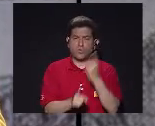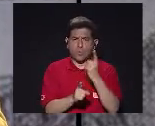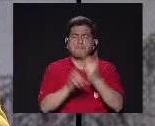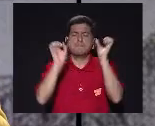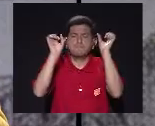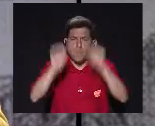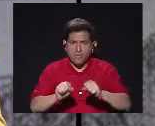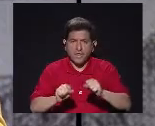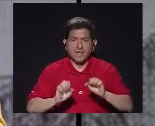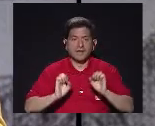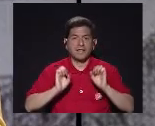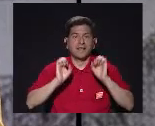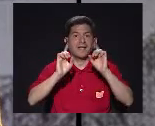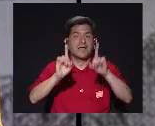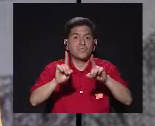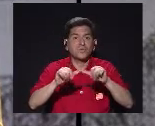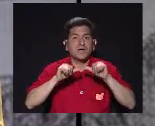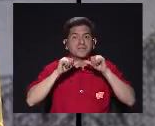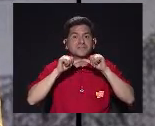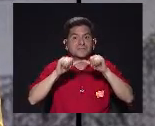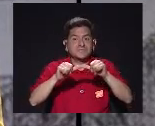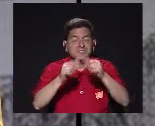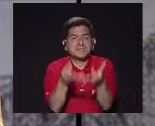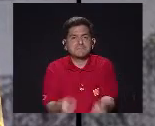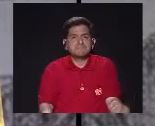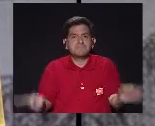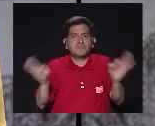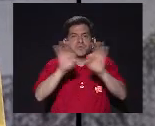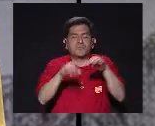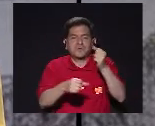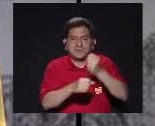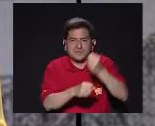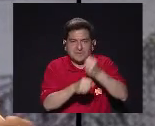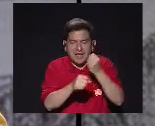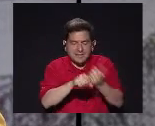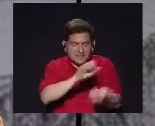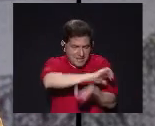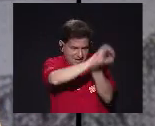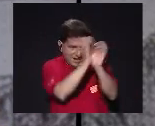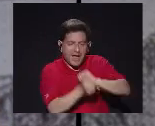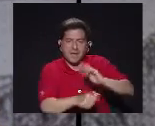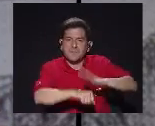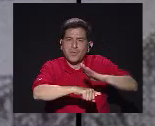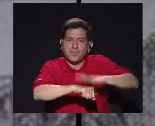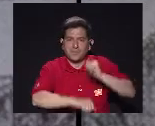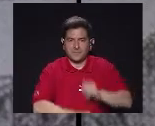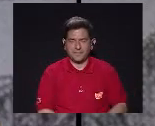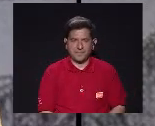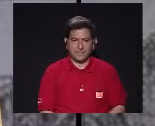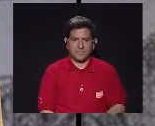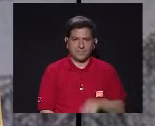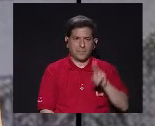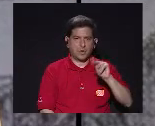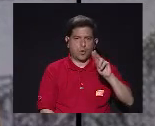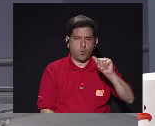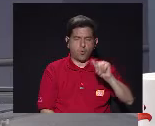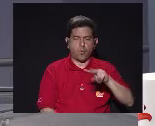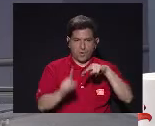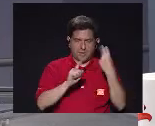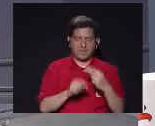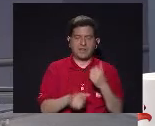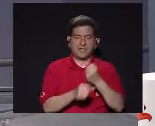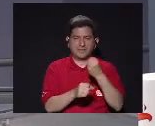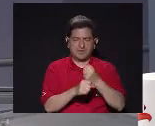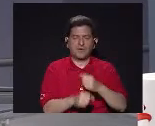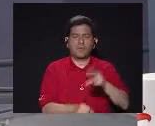adecuada Y que la educación Sigue siendo Un elemento importante Para trabajar Transformación Sí Una mirada también Compartió con